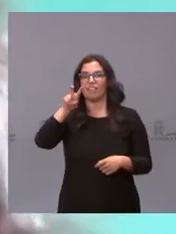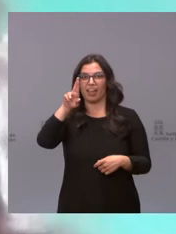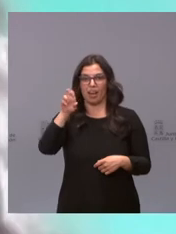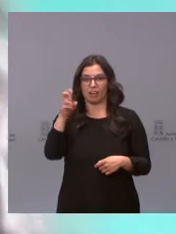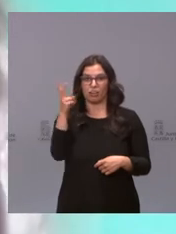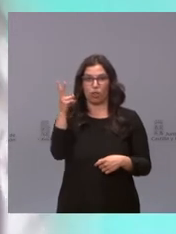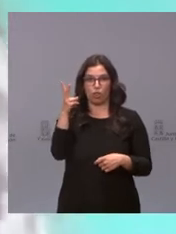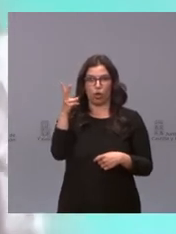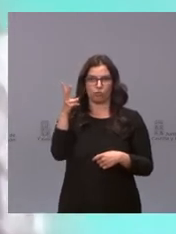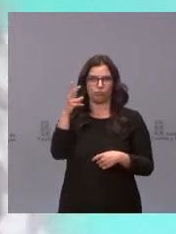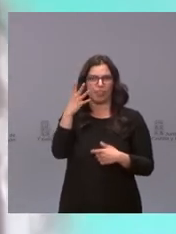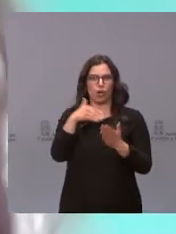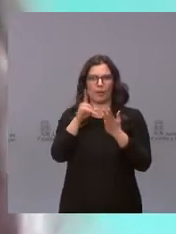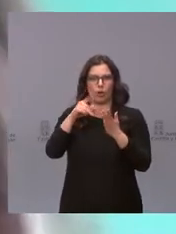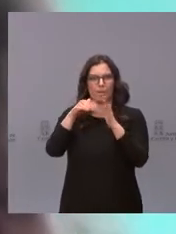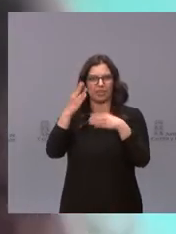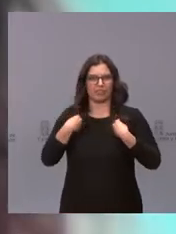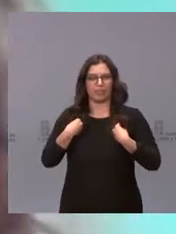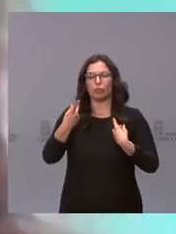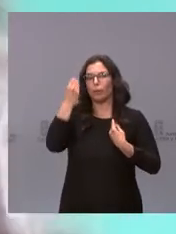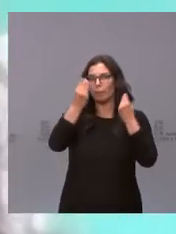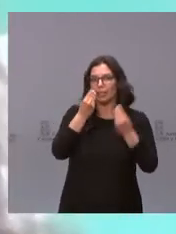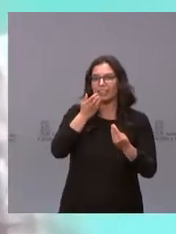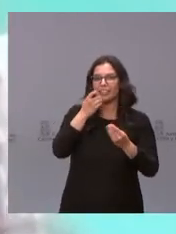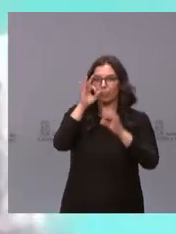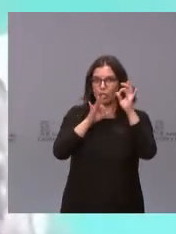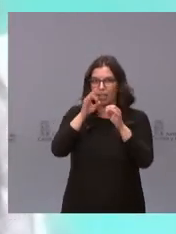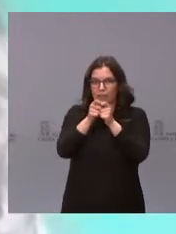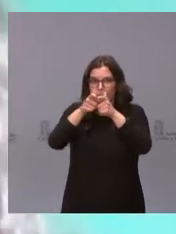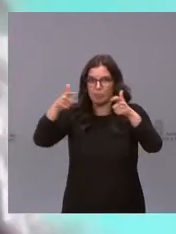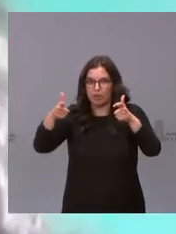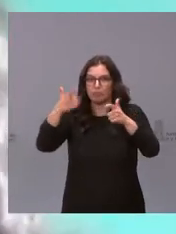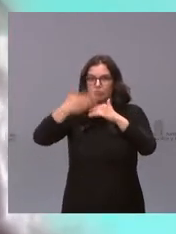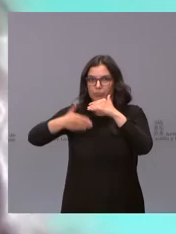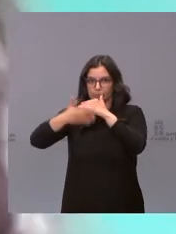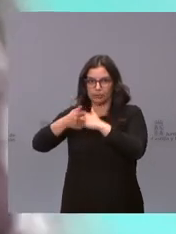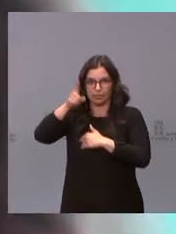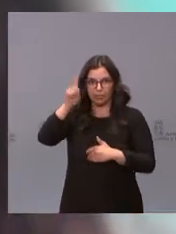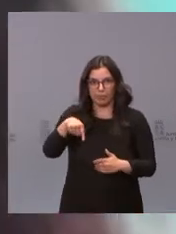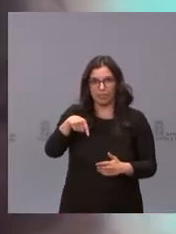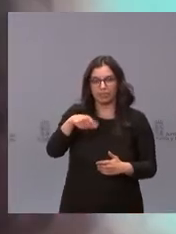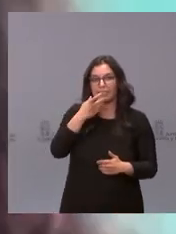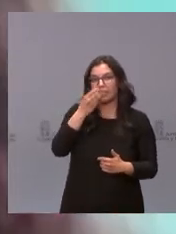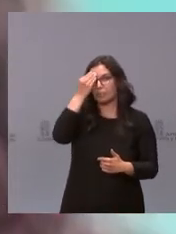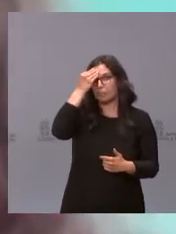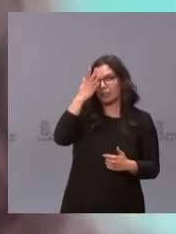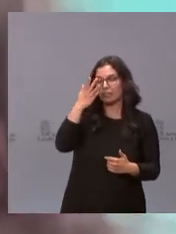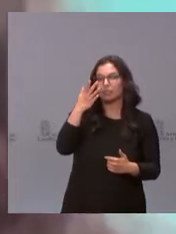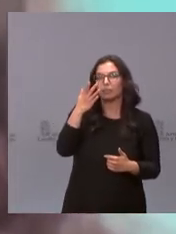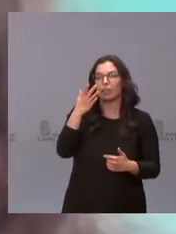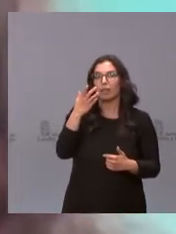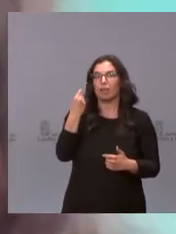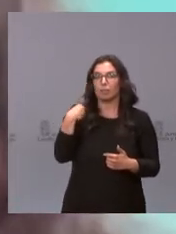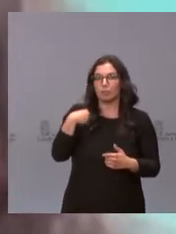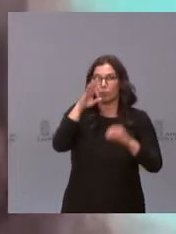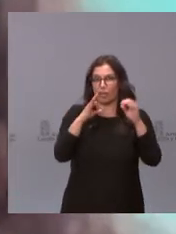están abiertos a que, evidentemente, si sube la incidencia se incluyan esas medidas, si se prevé que pase en otros municipios donde la incidencia es